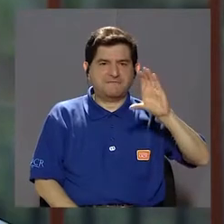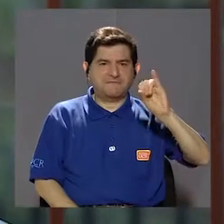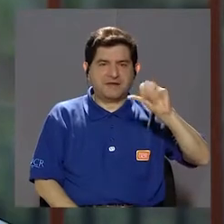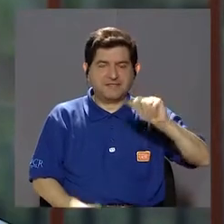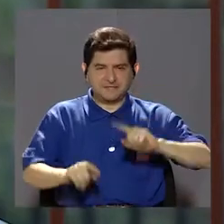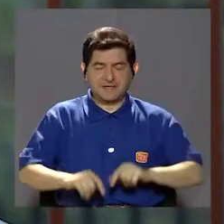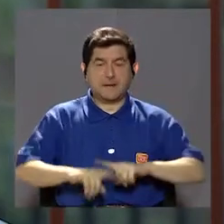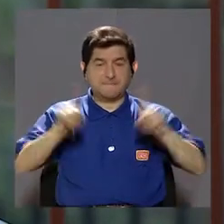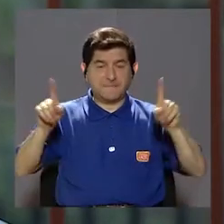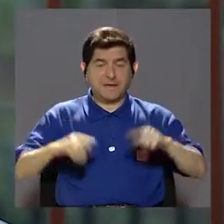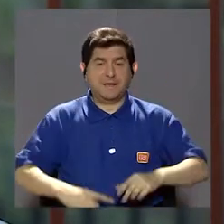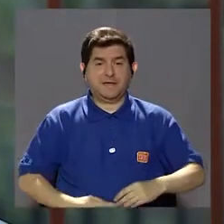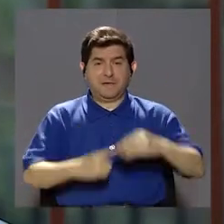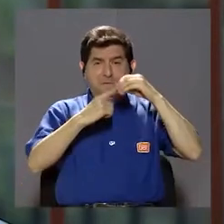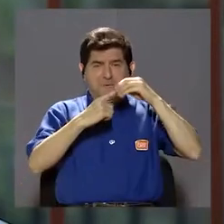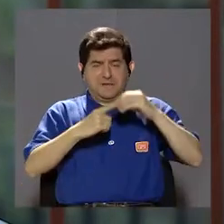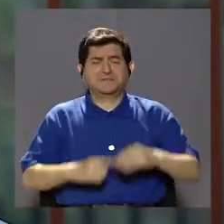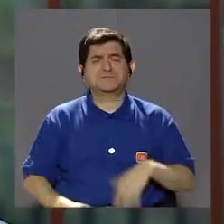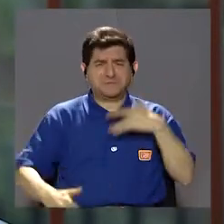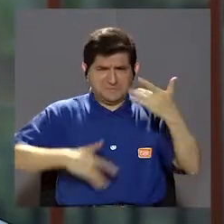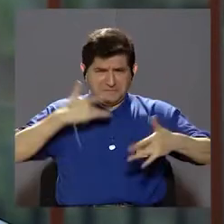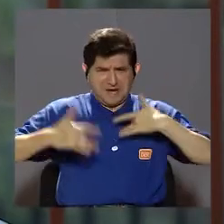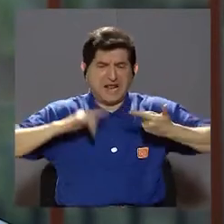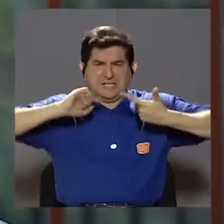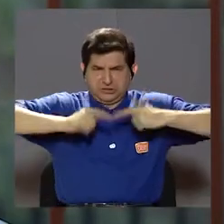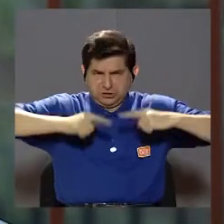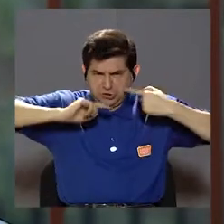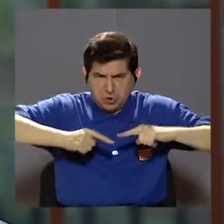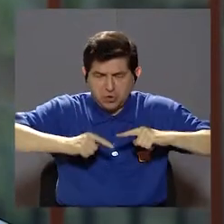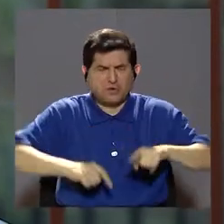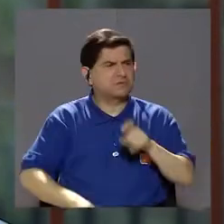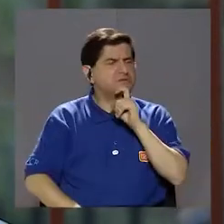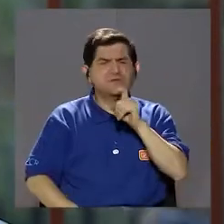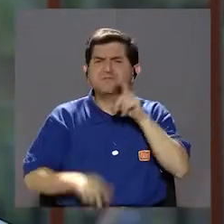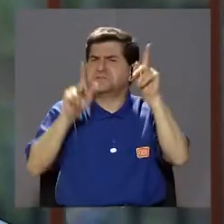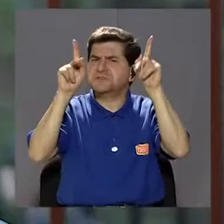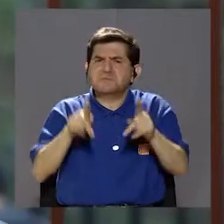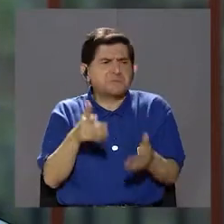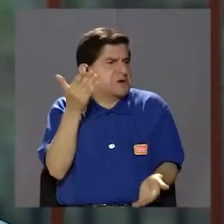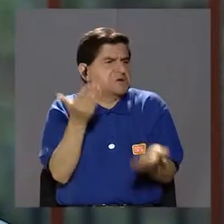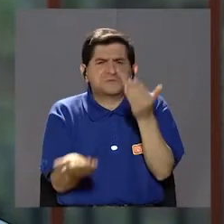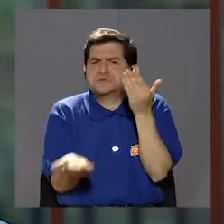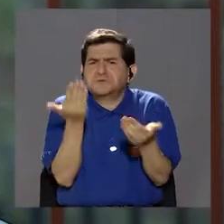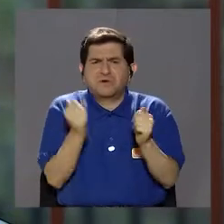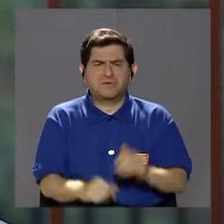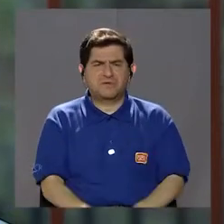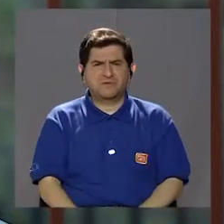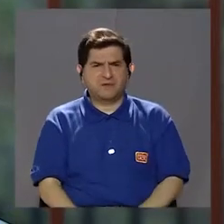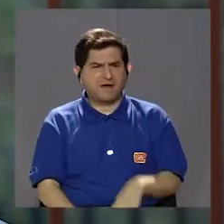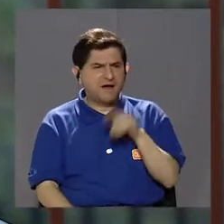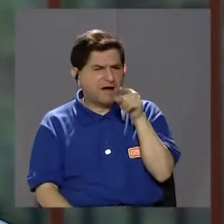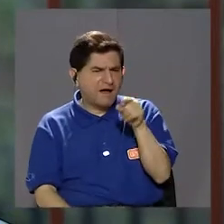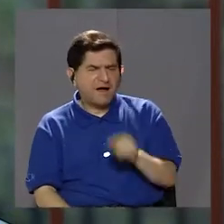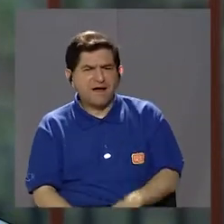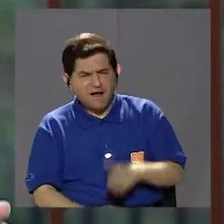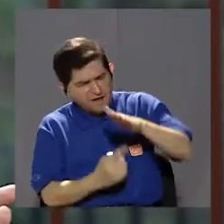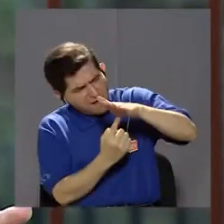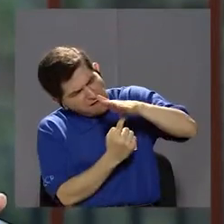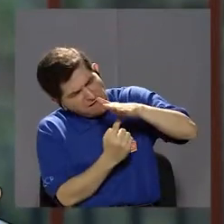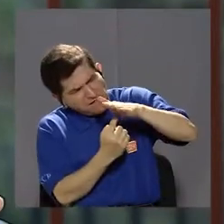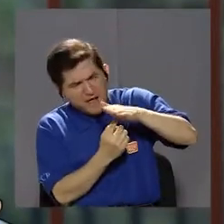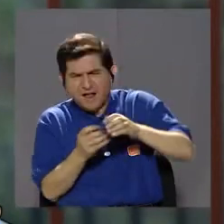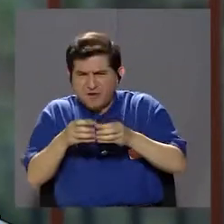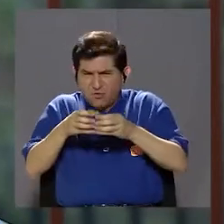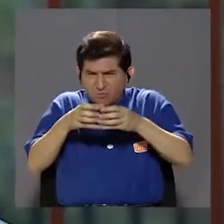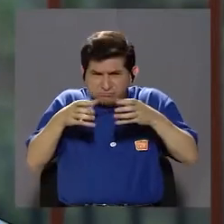tensa, pero el principal síntoma es el dolor. Difícilmente algún paciente llega y te... Puede haber el